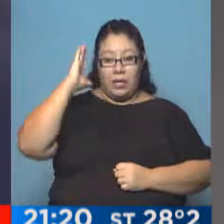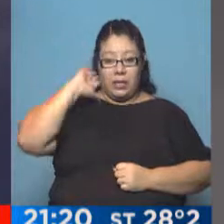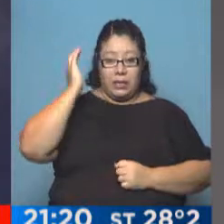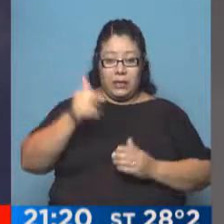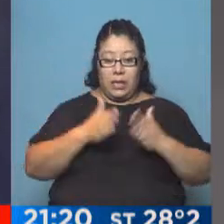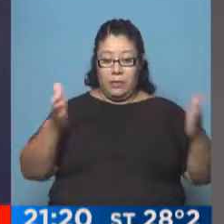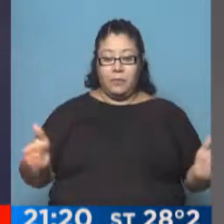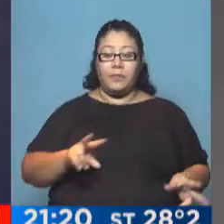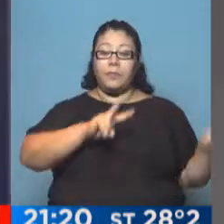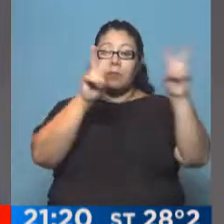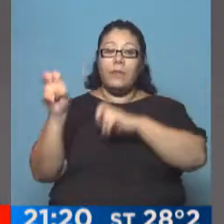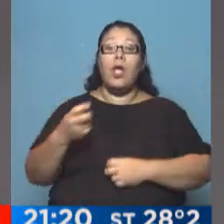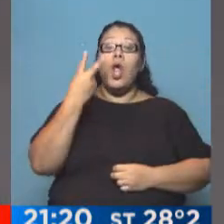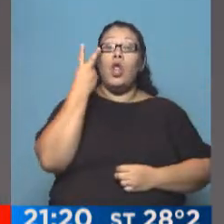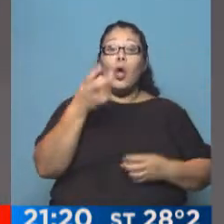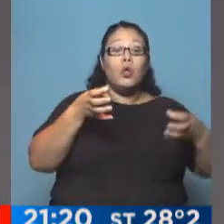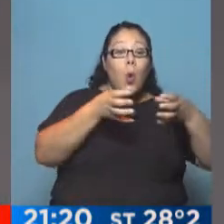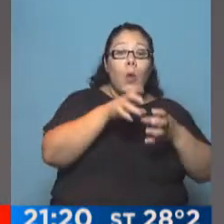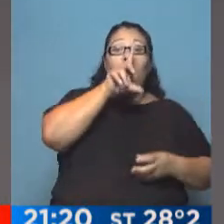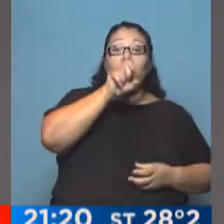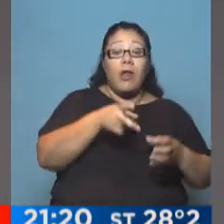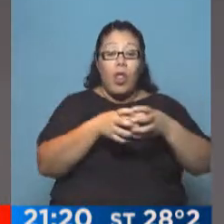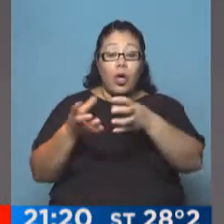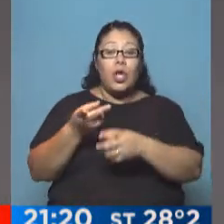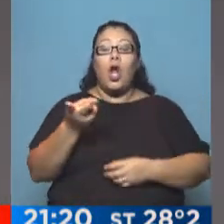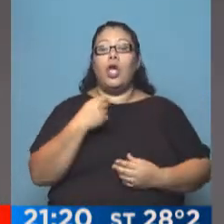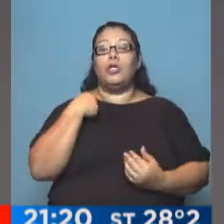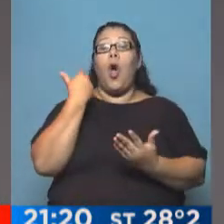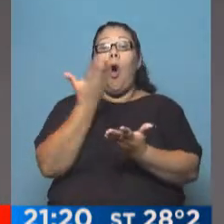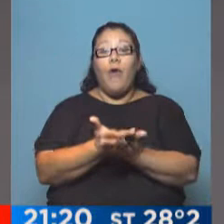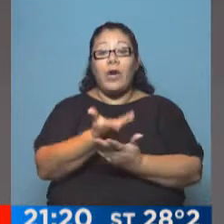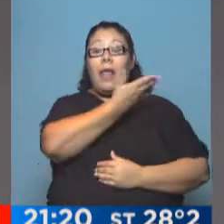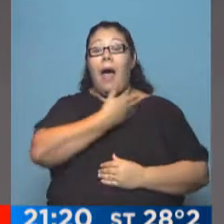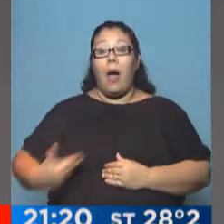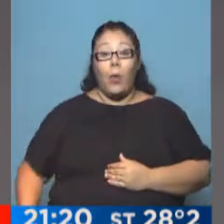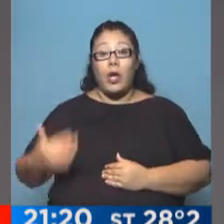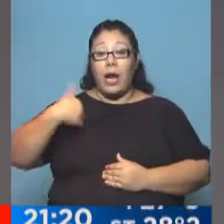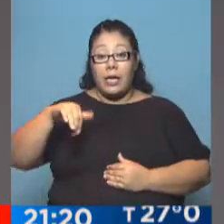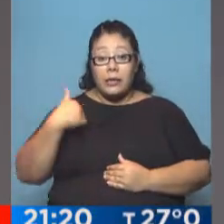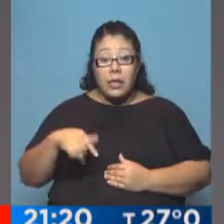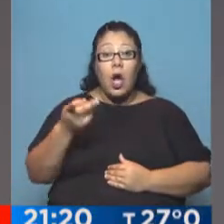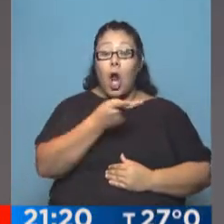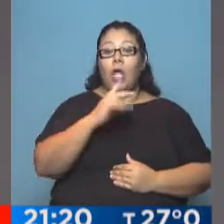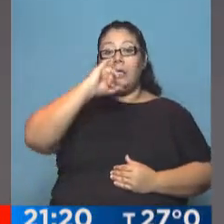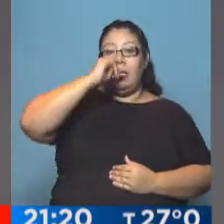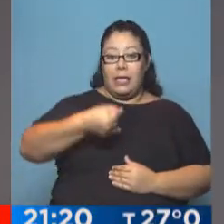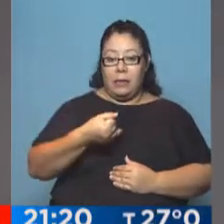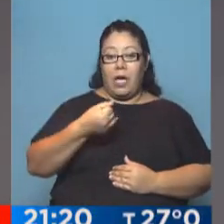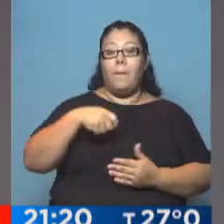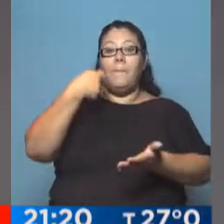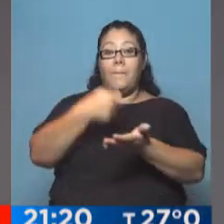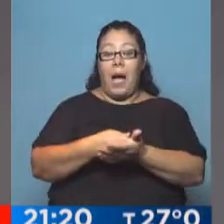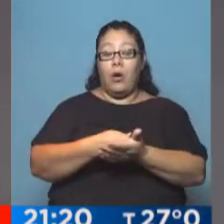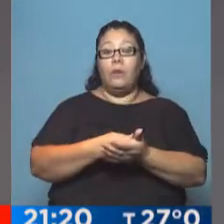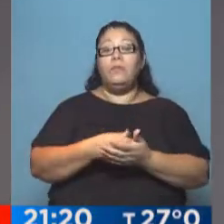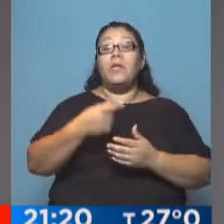Dos fondos buitre aceptaron la propuesta oficial de la República Argentina para el pago y se espera que en los próximos días el resto